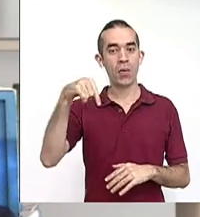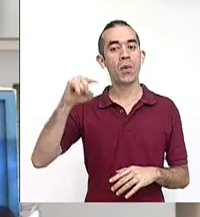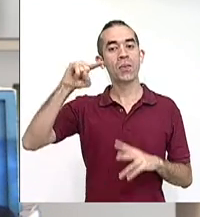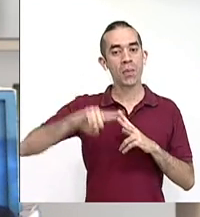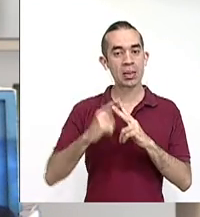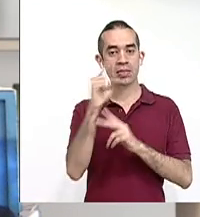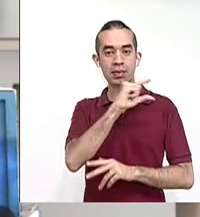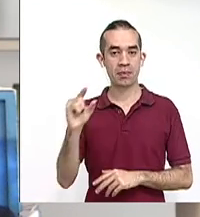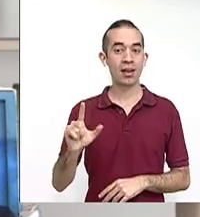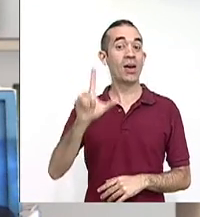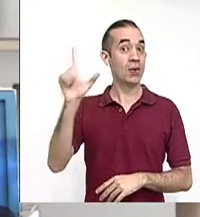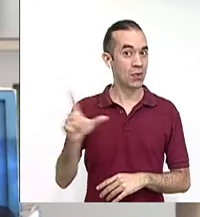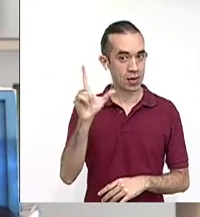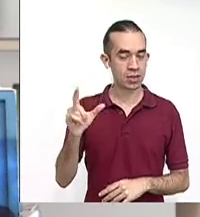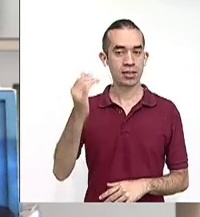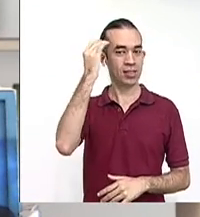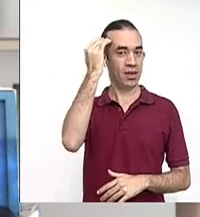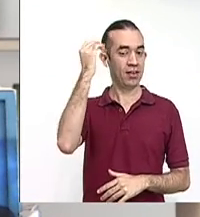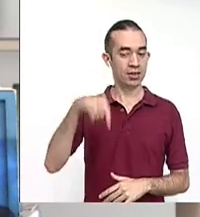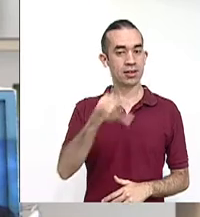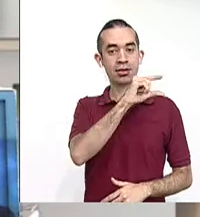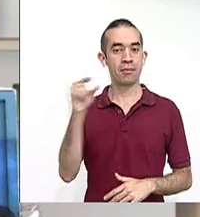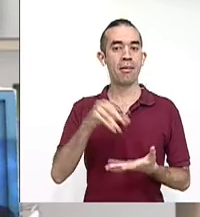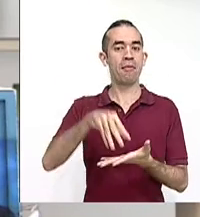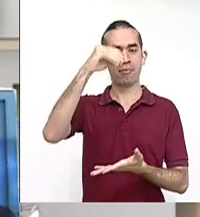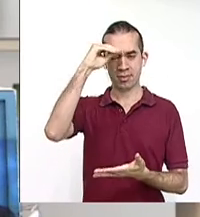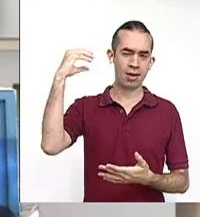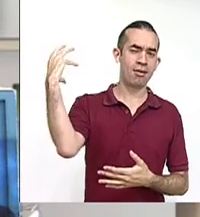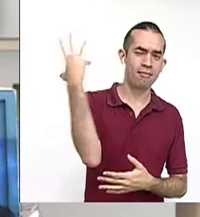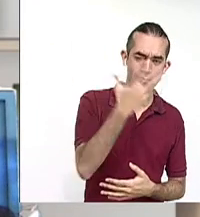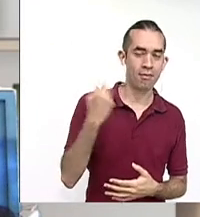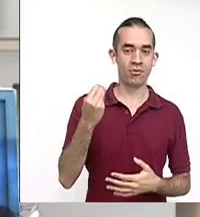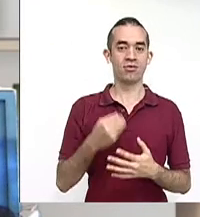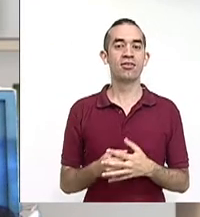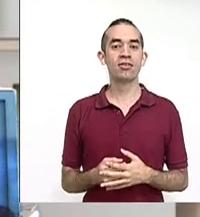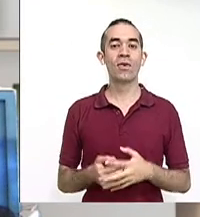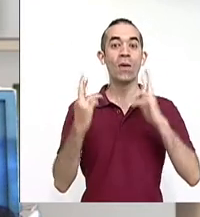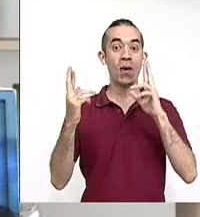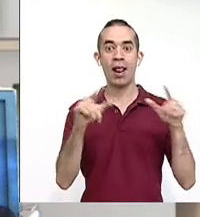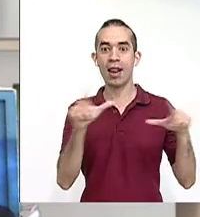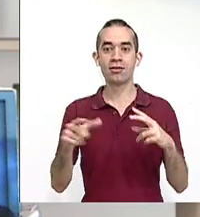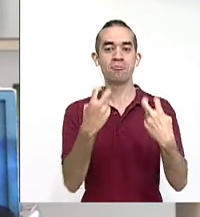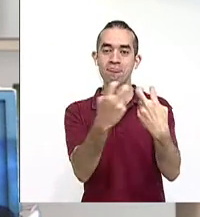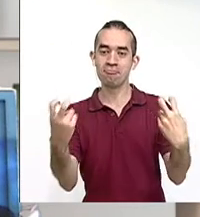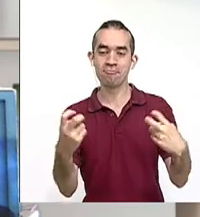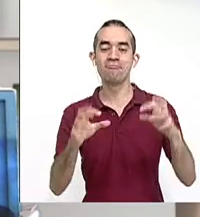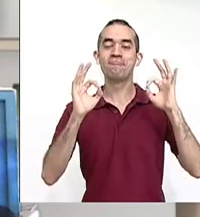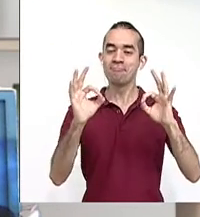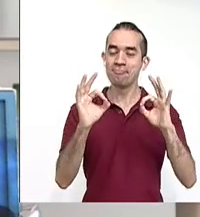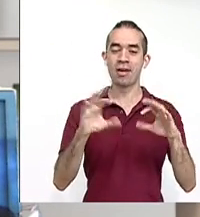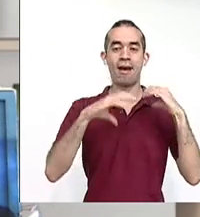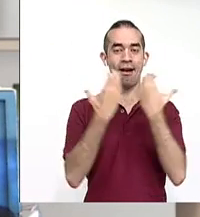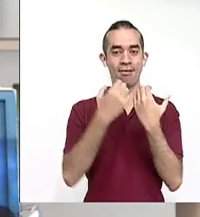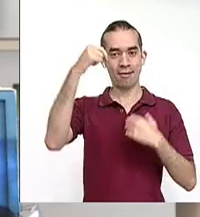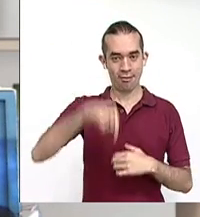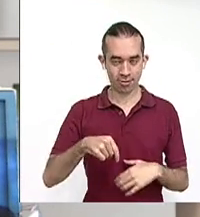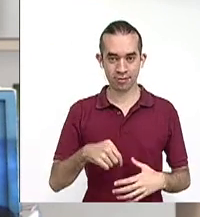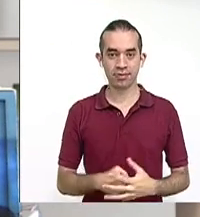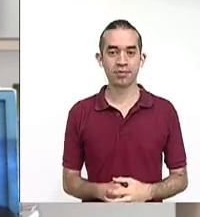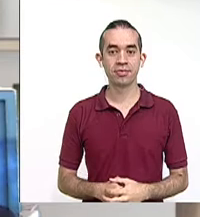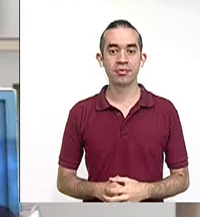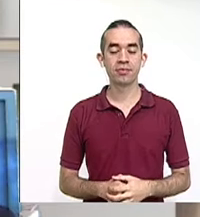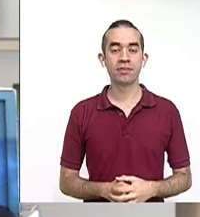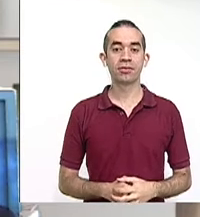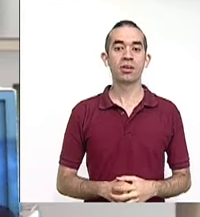semana, semana de muchos aprendizajes hermosos, y espero que estén acomodados y listos para nuestra clase de hoy. Sí, esta